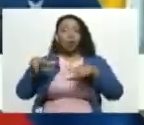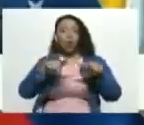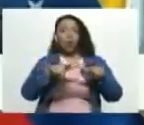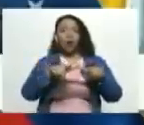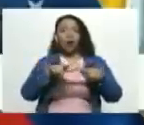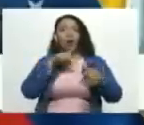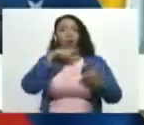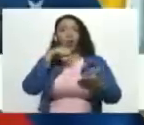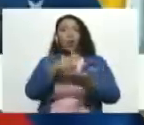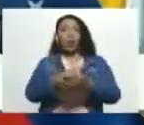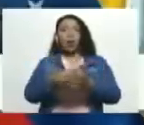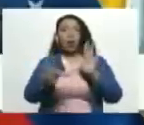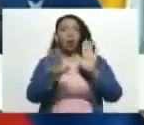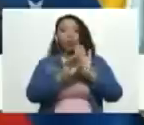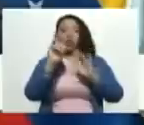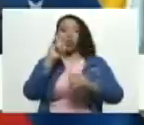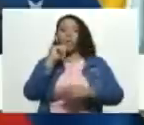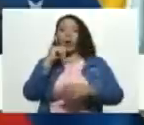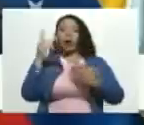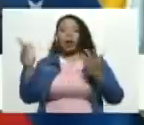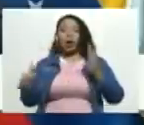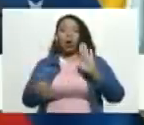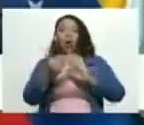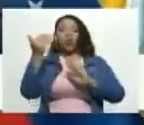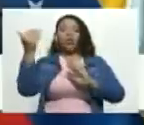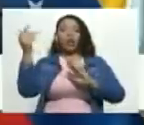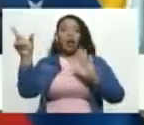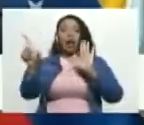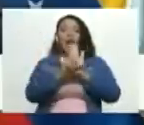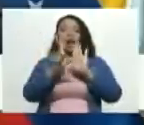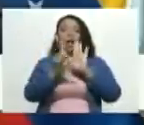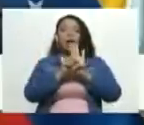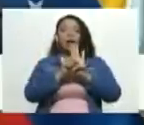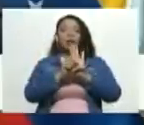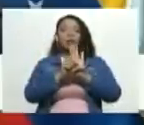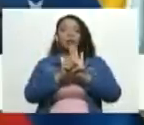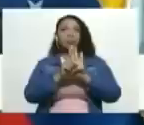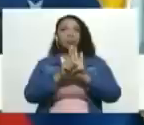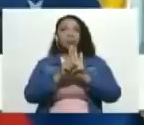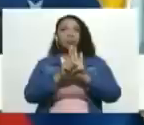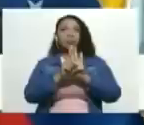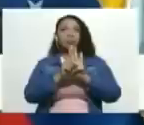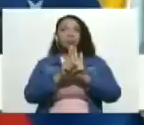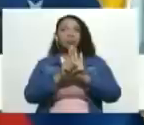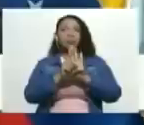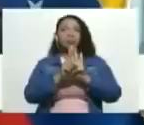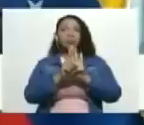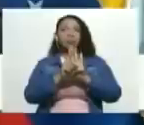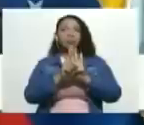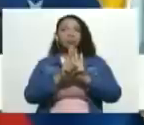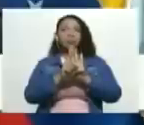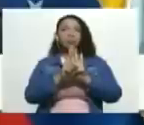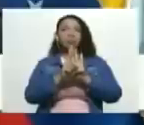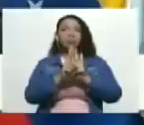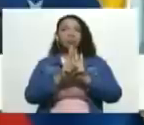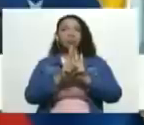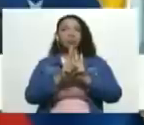nombramiento inconstitucional y contrario a la ley de Kervin Rojas y Edith